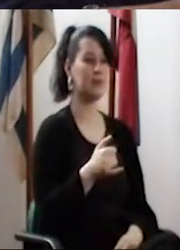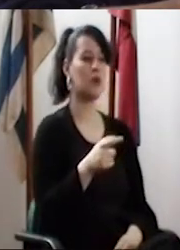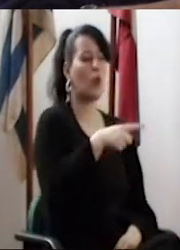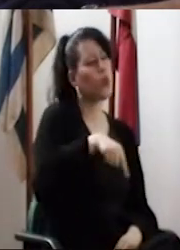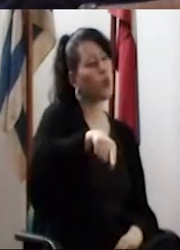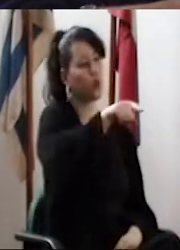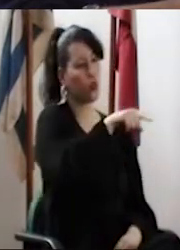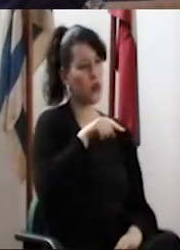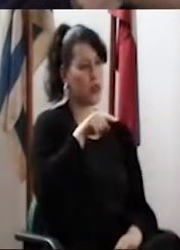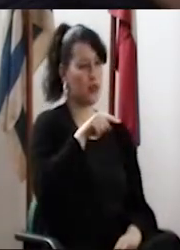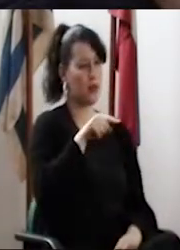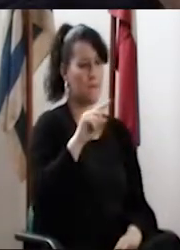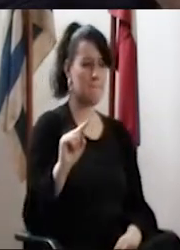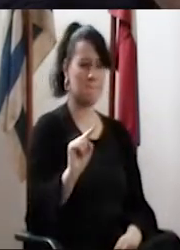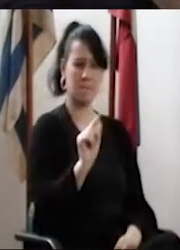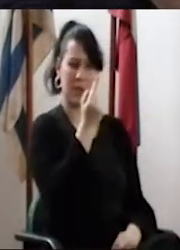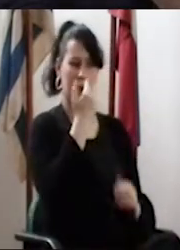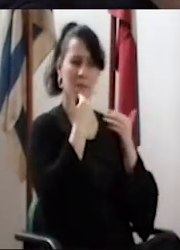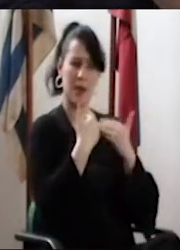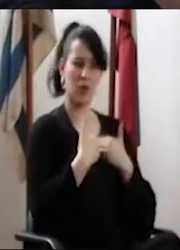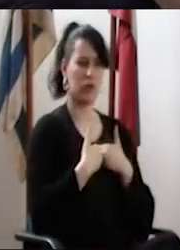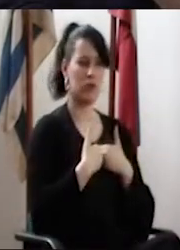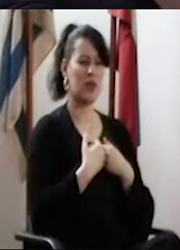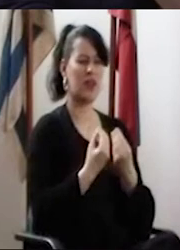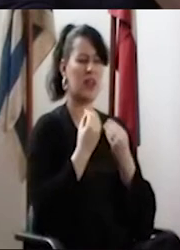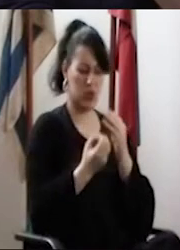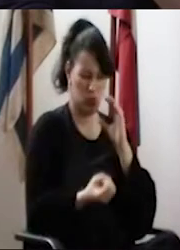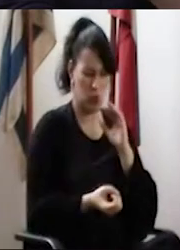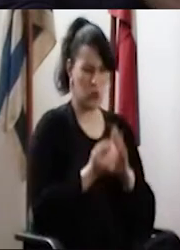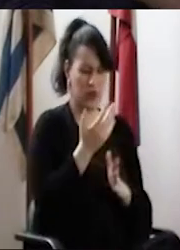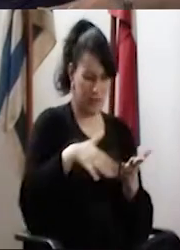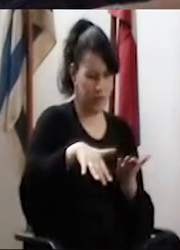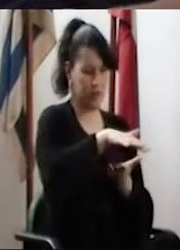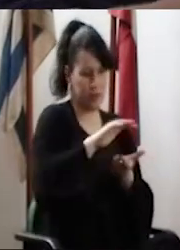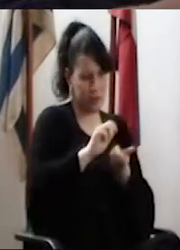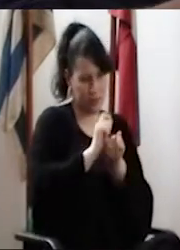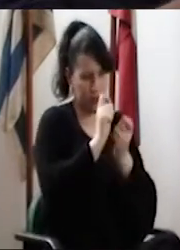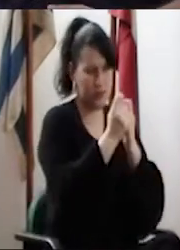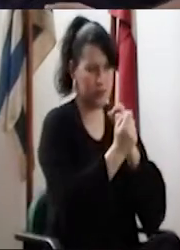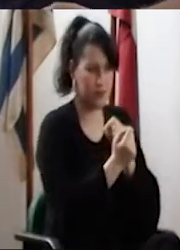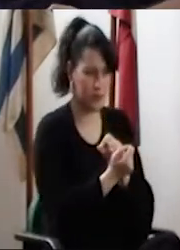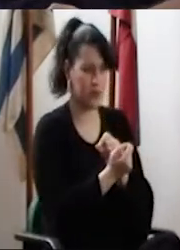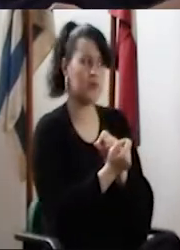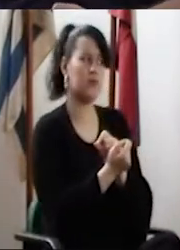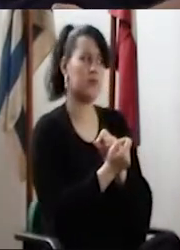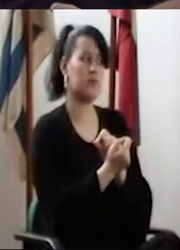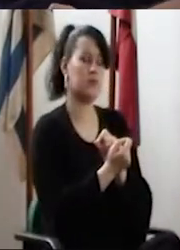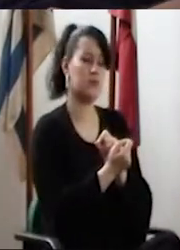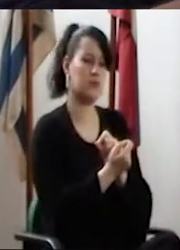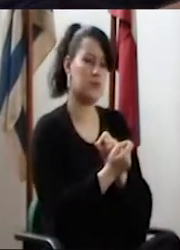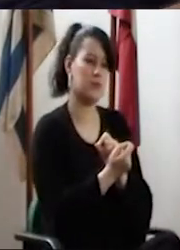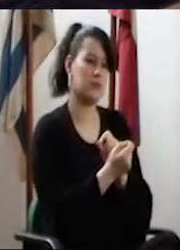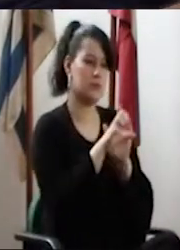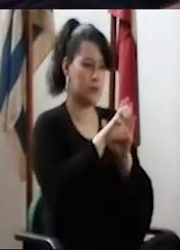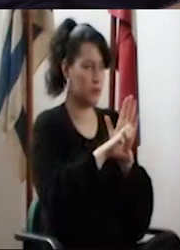esto. A ver, la primera pregunta que hicieron fue ¿qué nuevo escenario de transformaciones nos depara la implementación